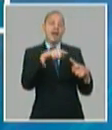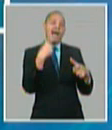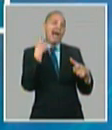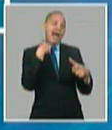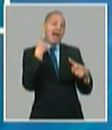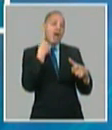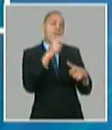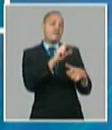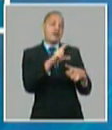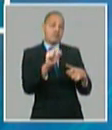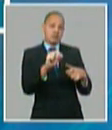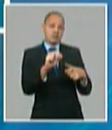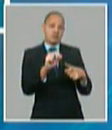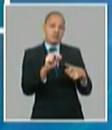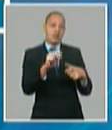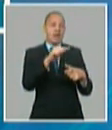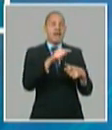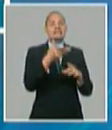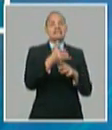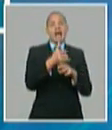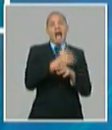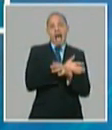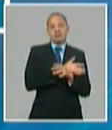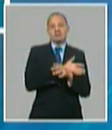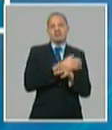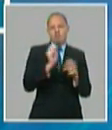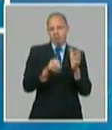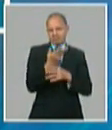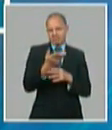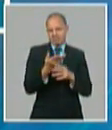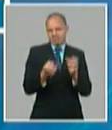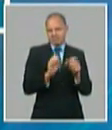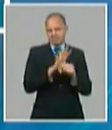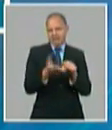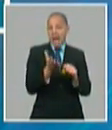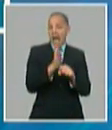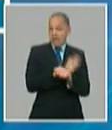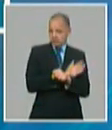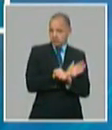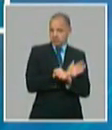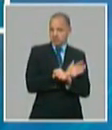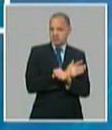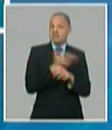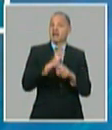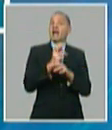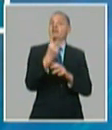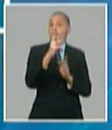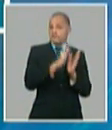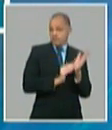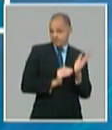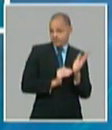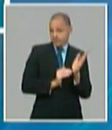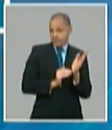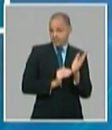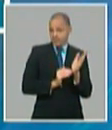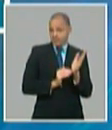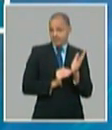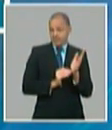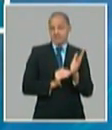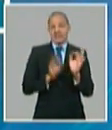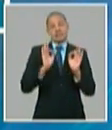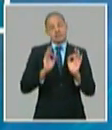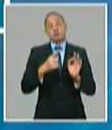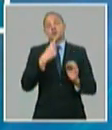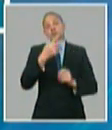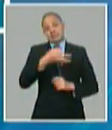transporte público por lo tanto vuelvo a llamar la atención que todas las comparaciones que hacemos contra el año 2020 es contra un